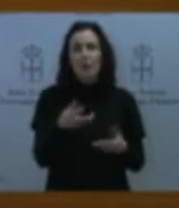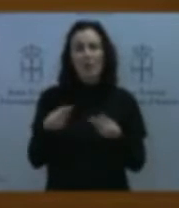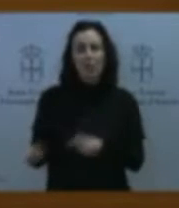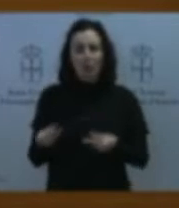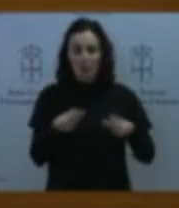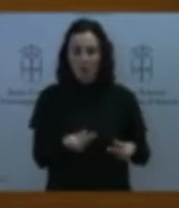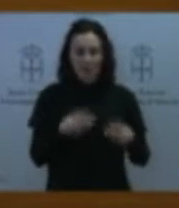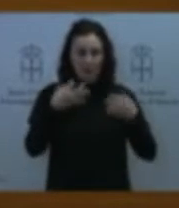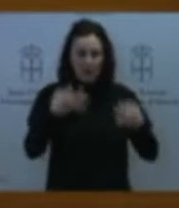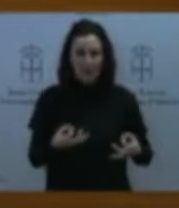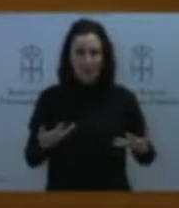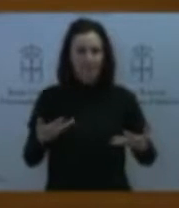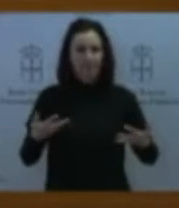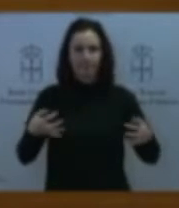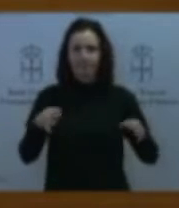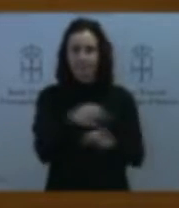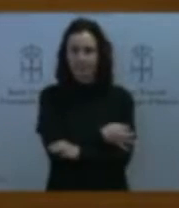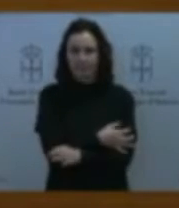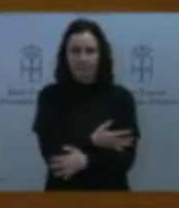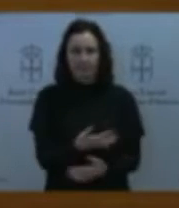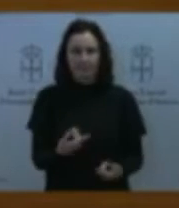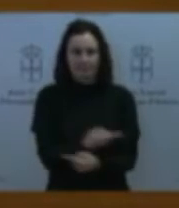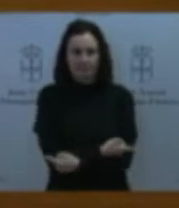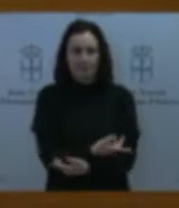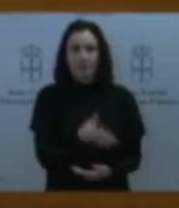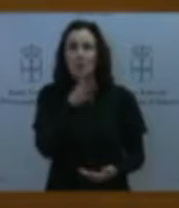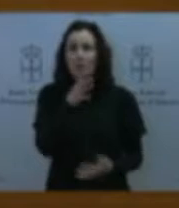Incongruentes porque en uno se fijan requisitos que el otro no cumple.